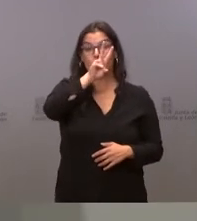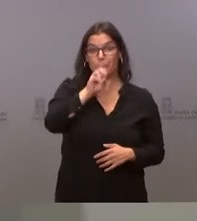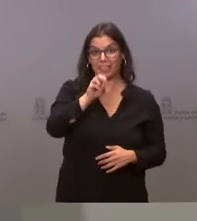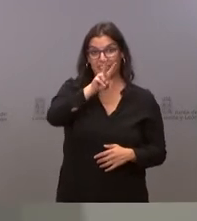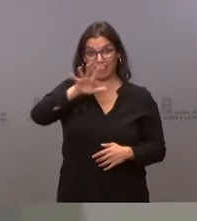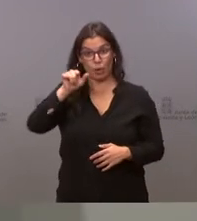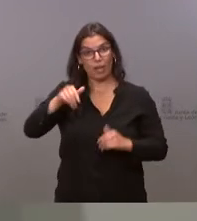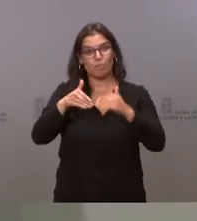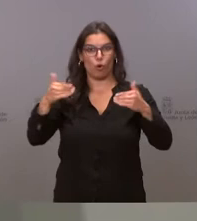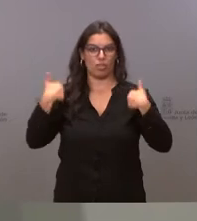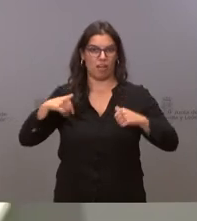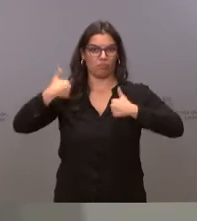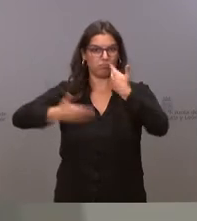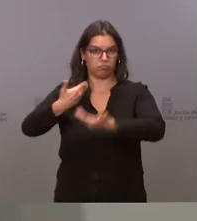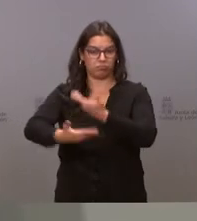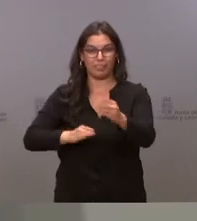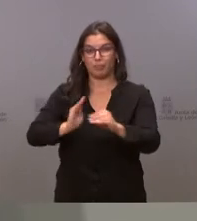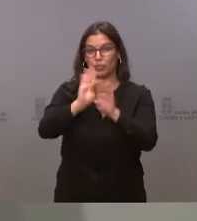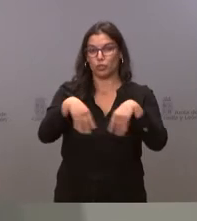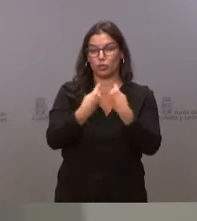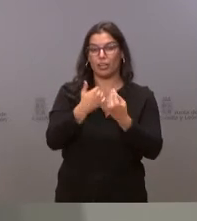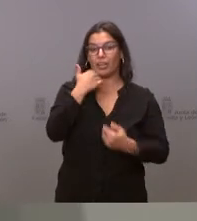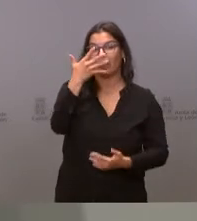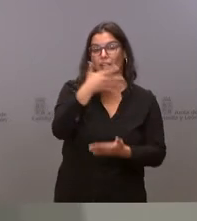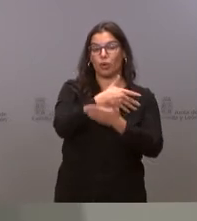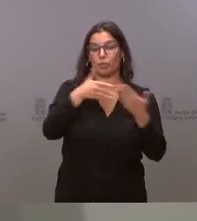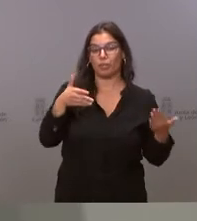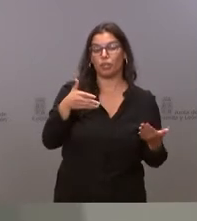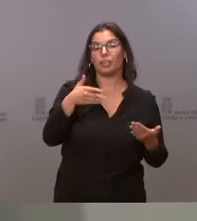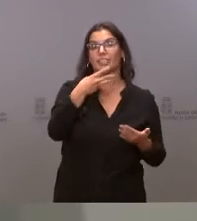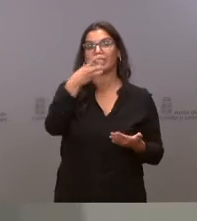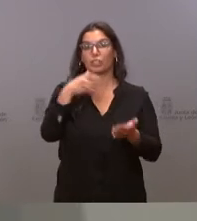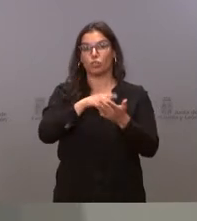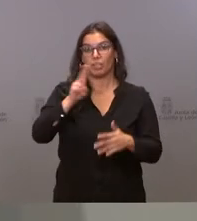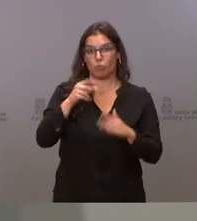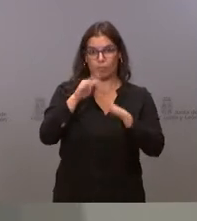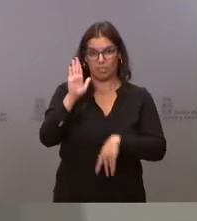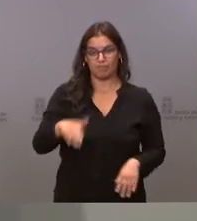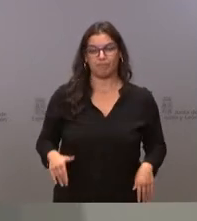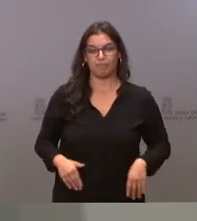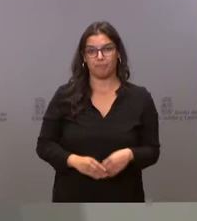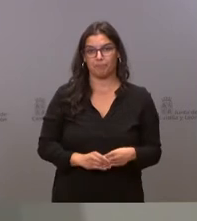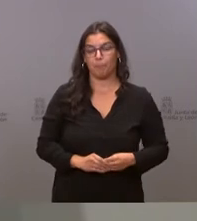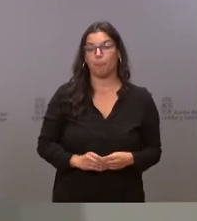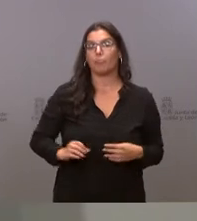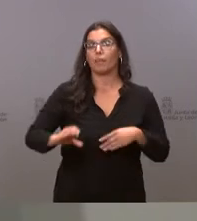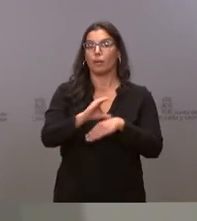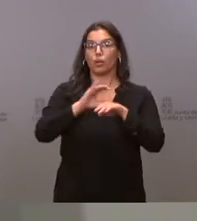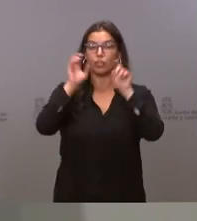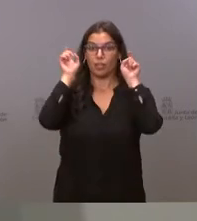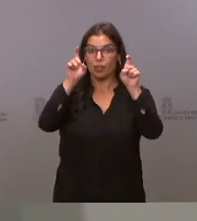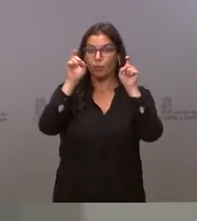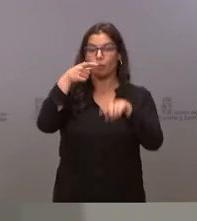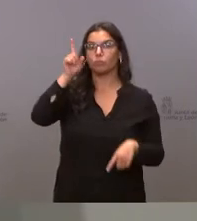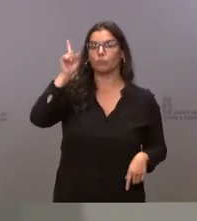con una inversión total de más de 5.300.000 euros. La Consejería de Educación